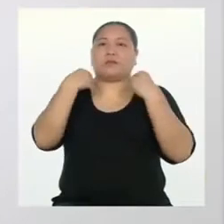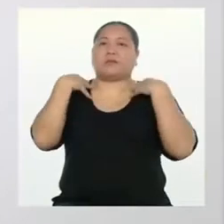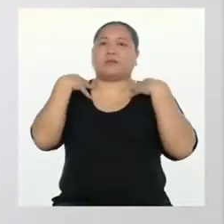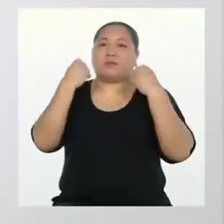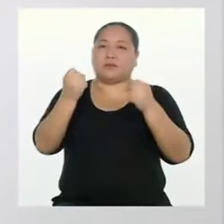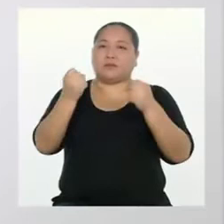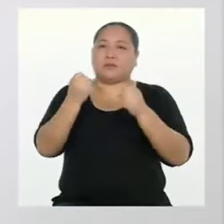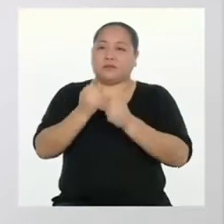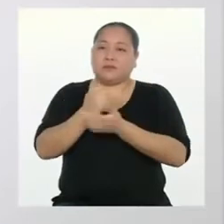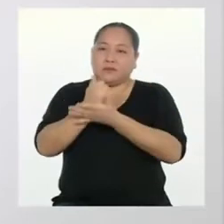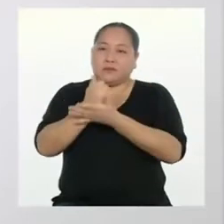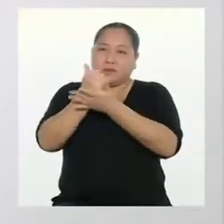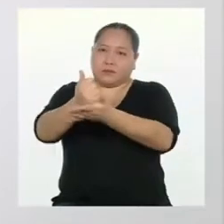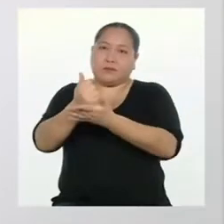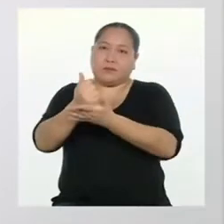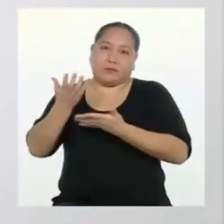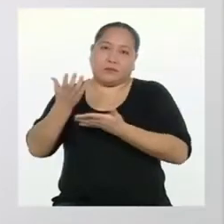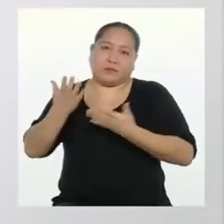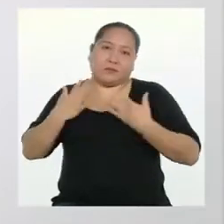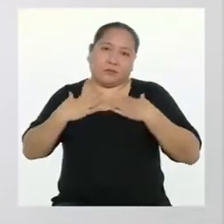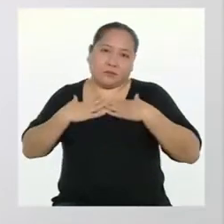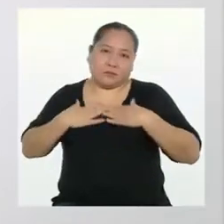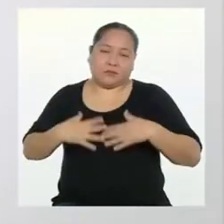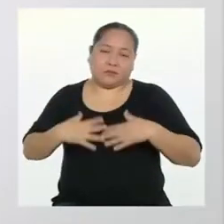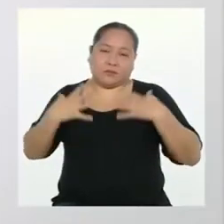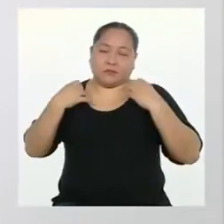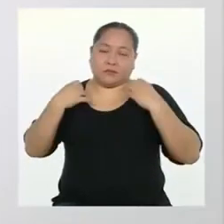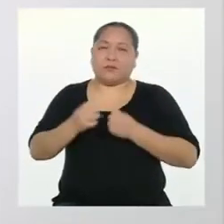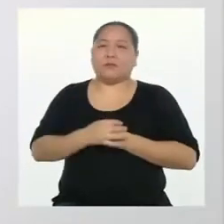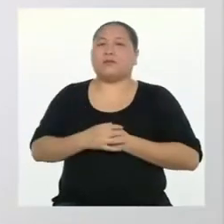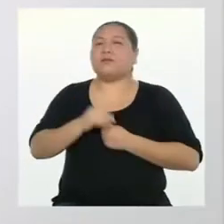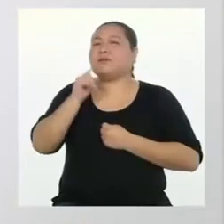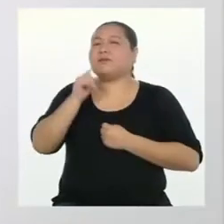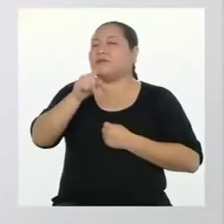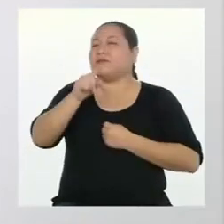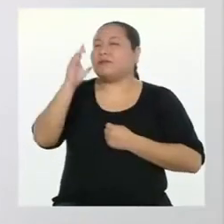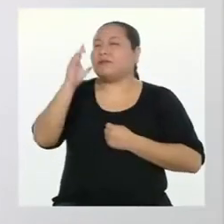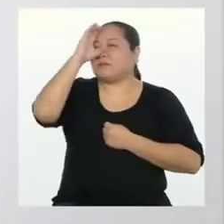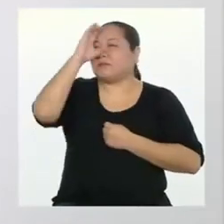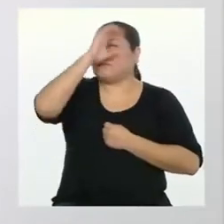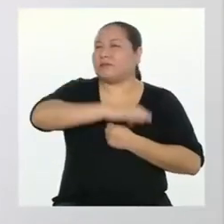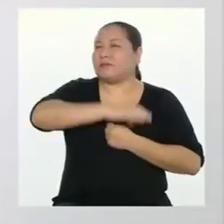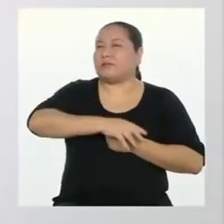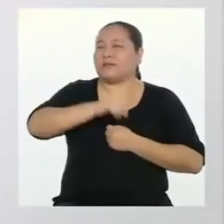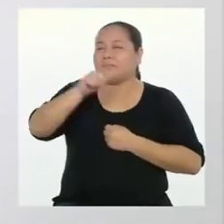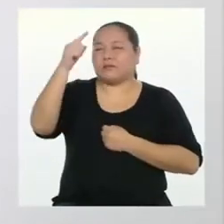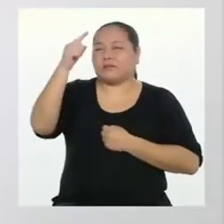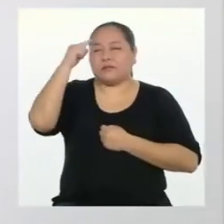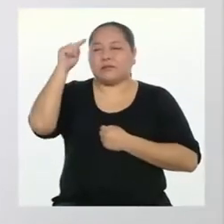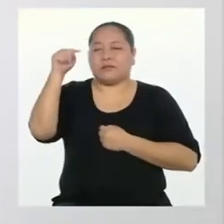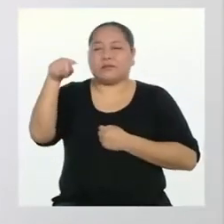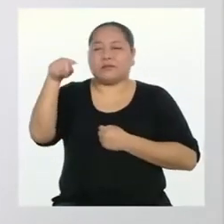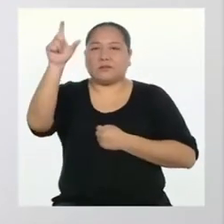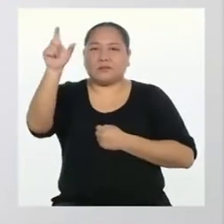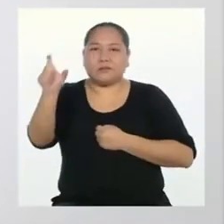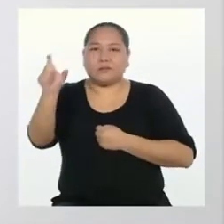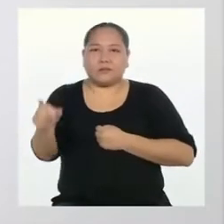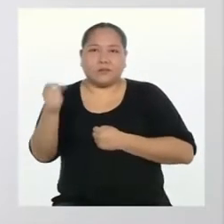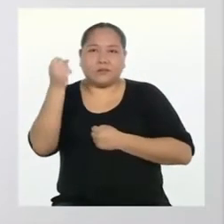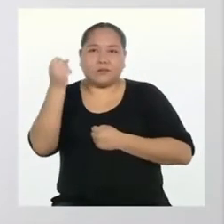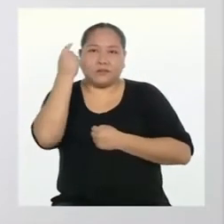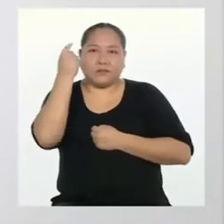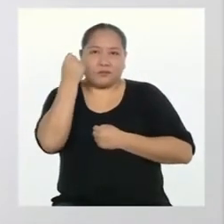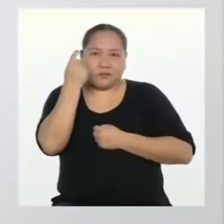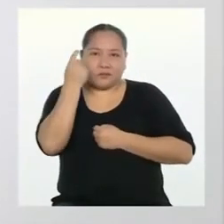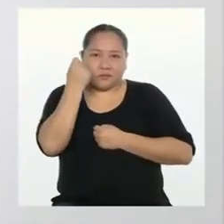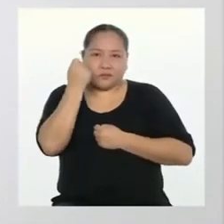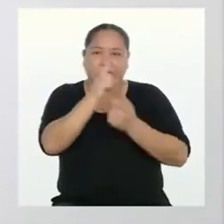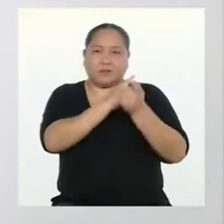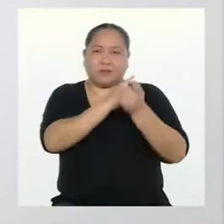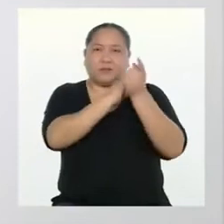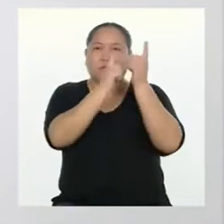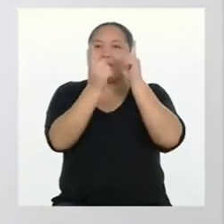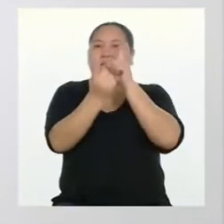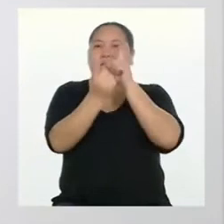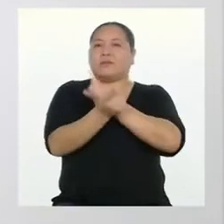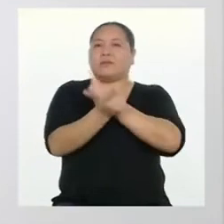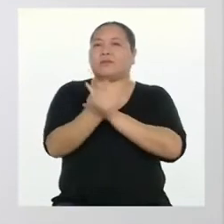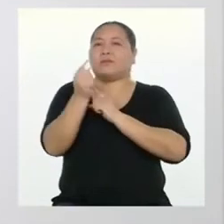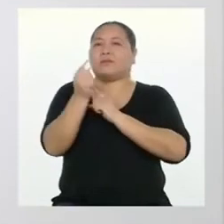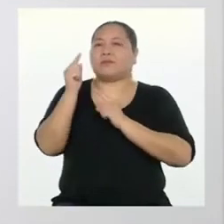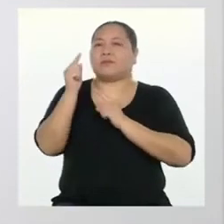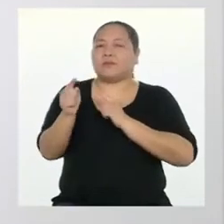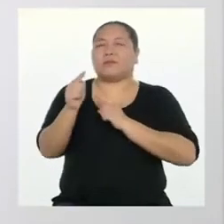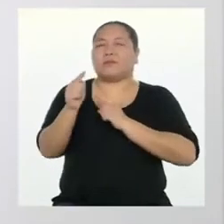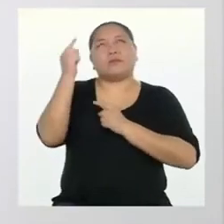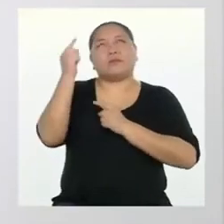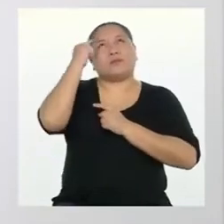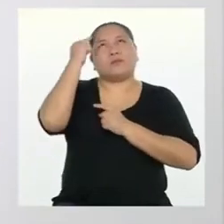salud. Entonces, lo que buscamos es apelar al destinatario para que cambie o refuerce